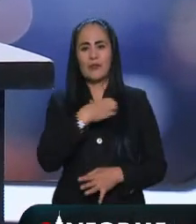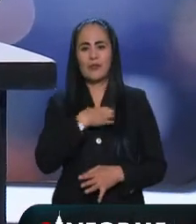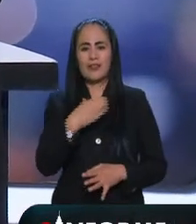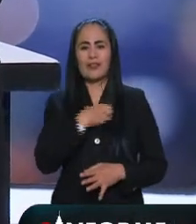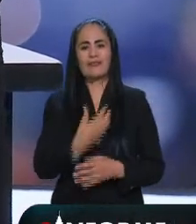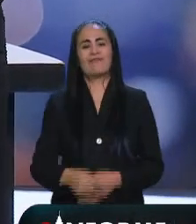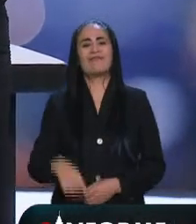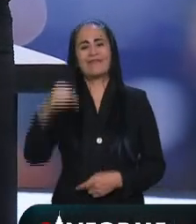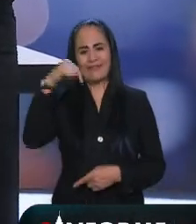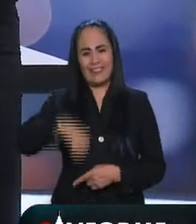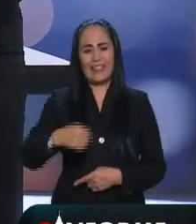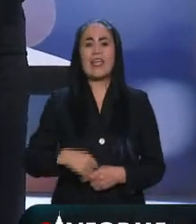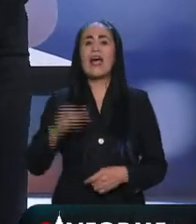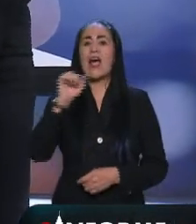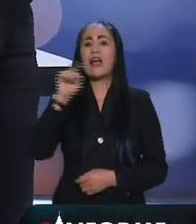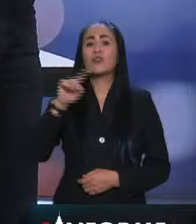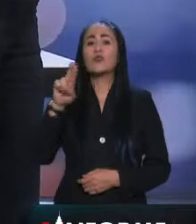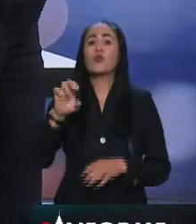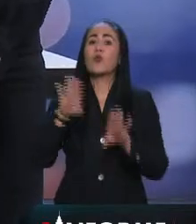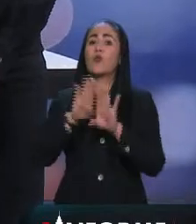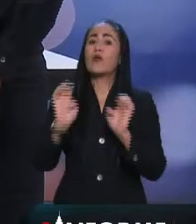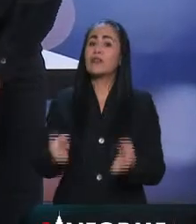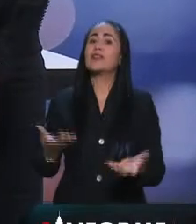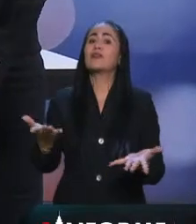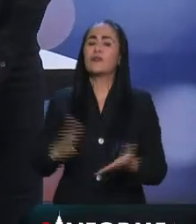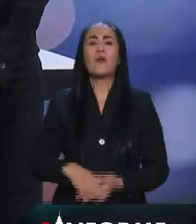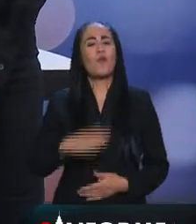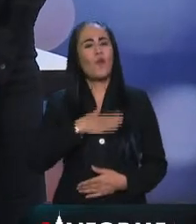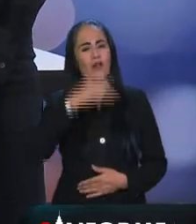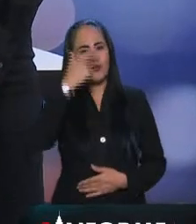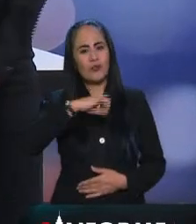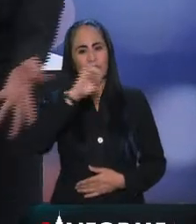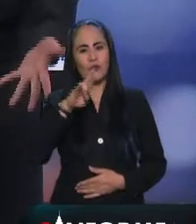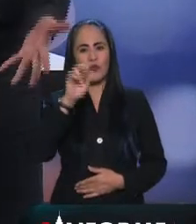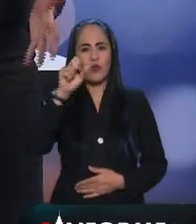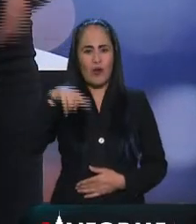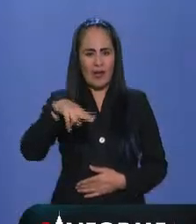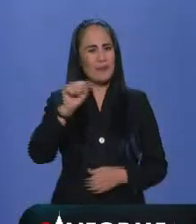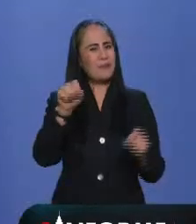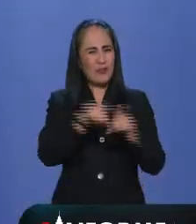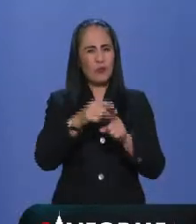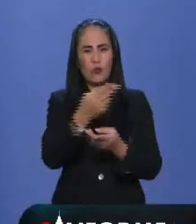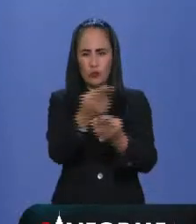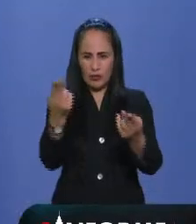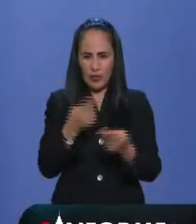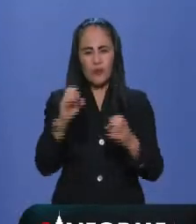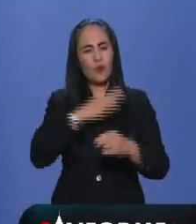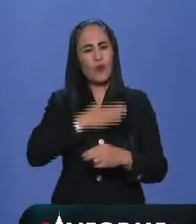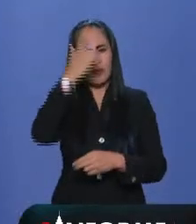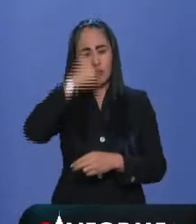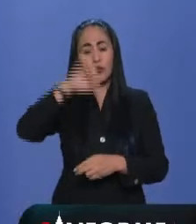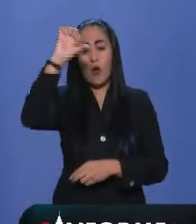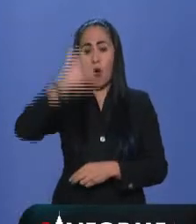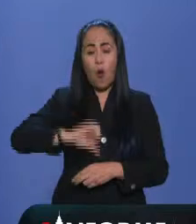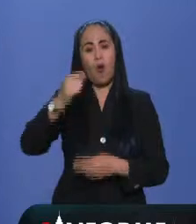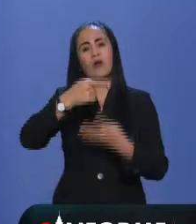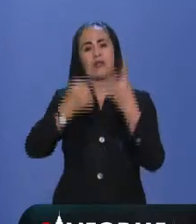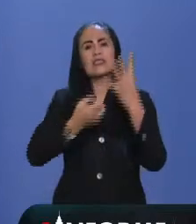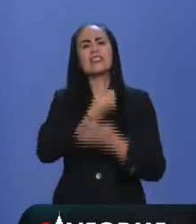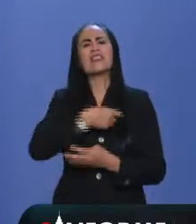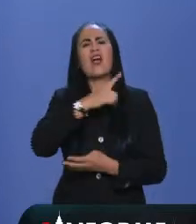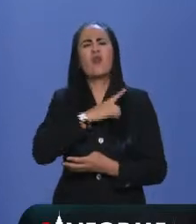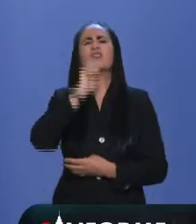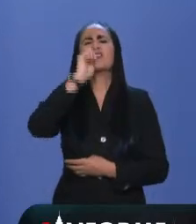Páñenazul, buenas noches, ¿cómo estás? ¿Cómo te va? Muy buenas noches, Juan. Muy buenas noches a usted. Bienvenidos a este martes que expulso de la salud y tenemos